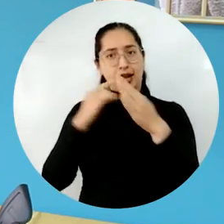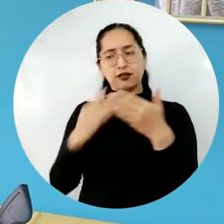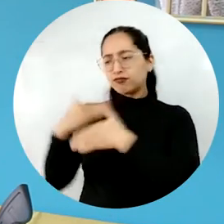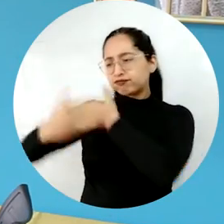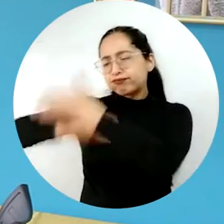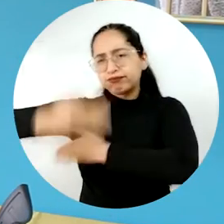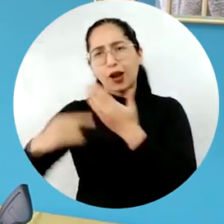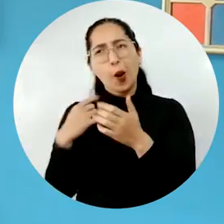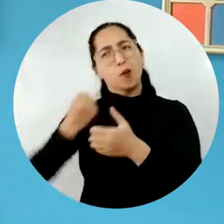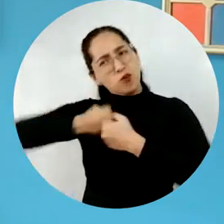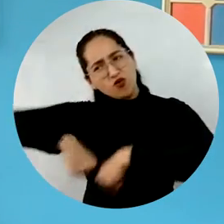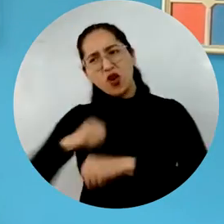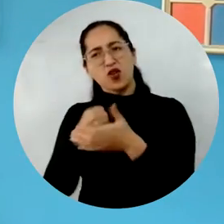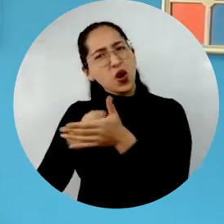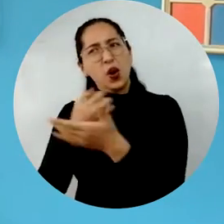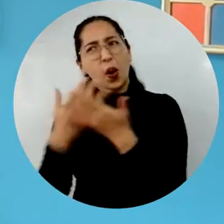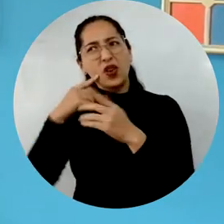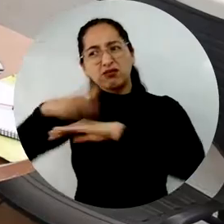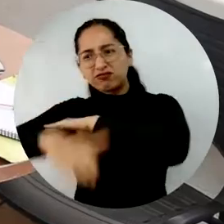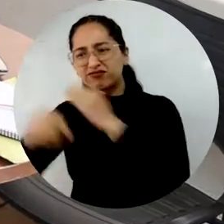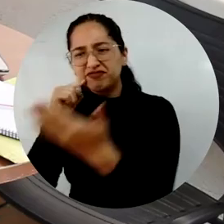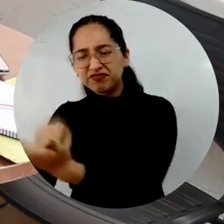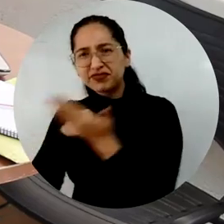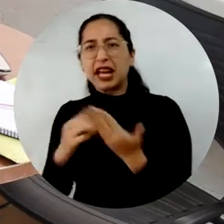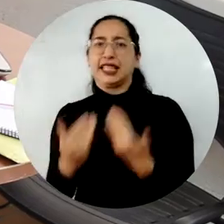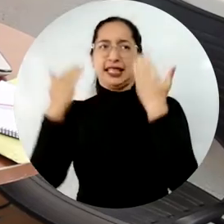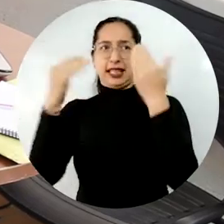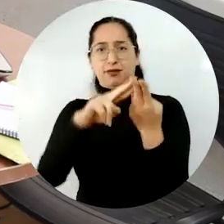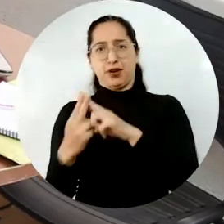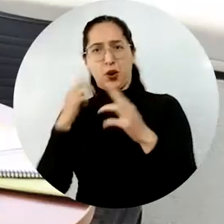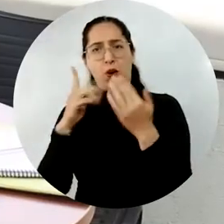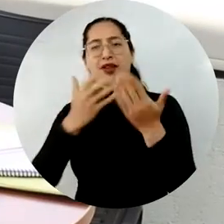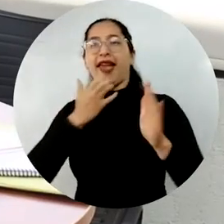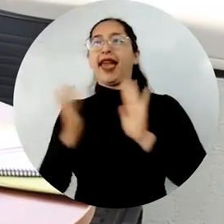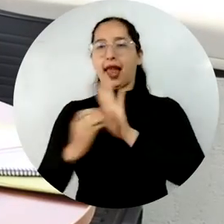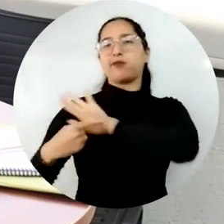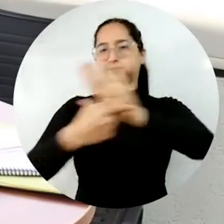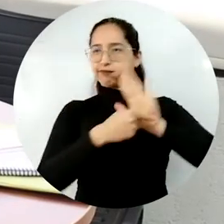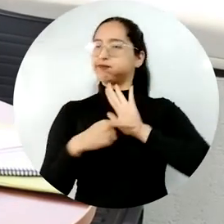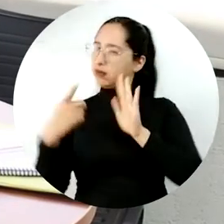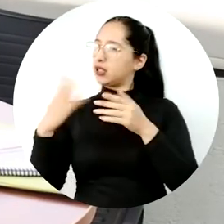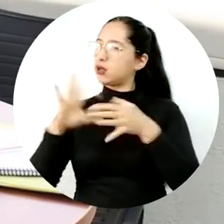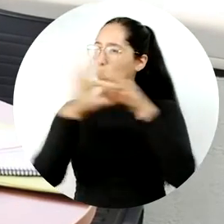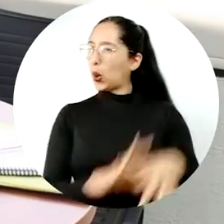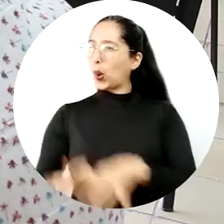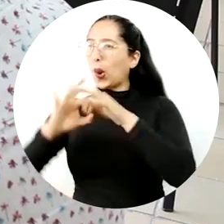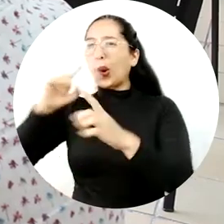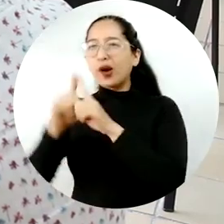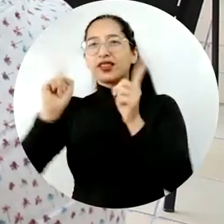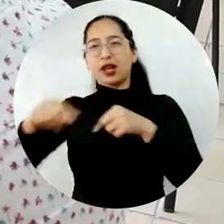que se ha venido haciendo desde la administración y obviamente nosotros como docentes impartiendo las cátedras, encontrando, por ejemplo, que nosotros los docentes nos hemos ido